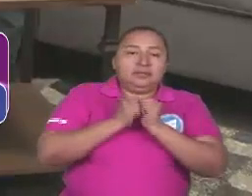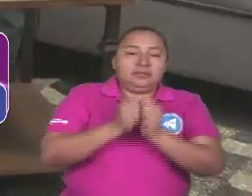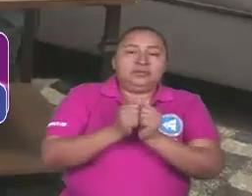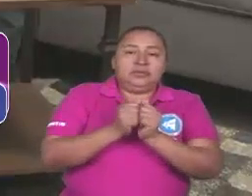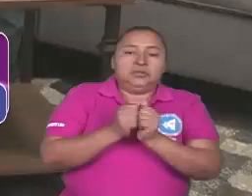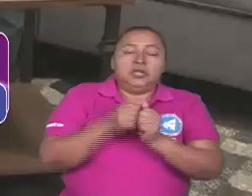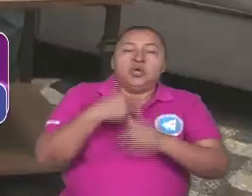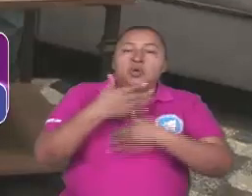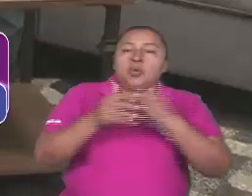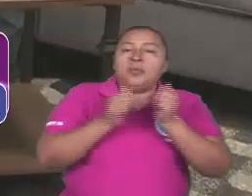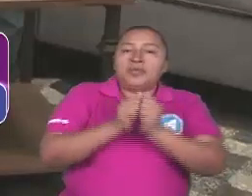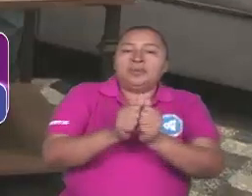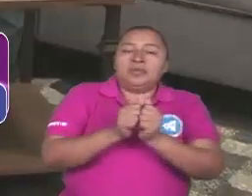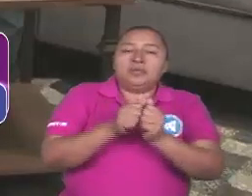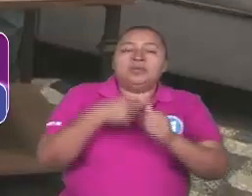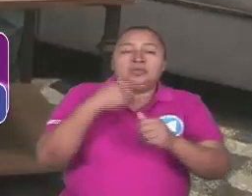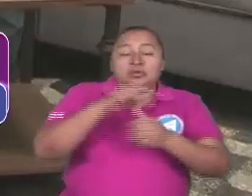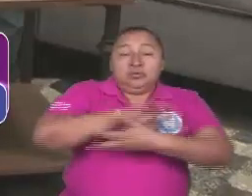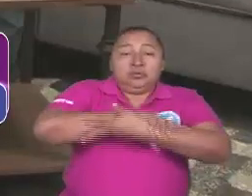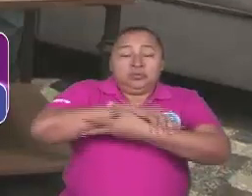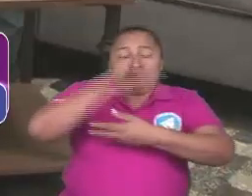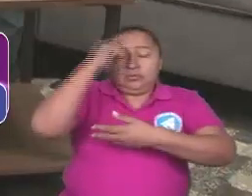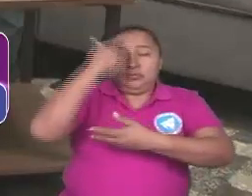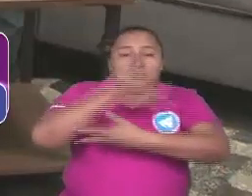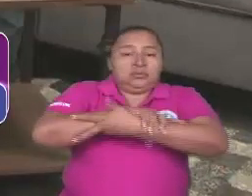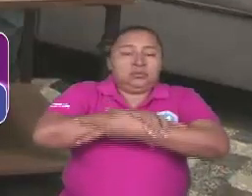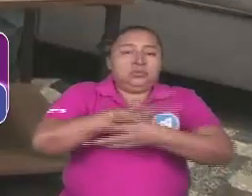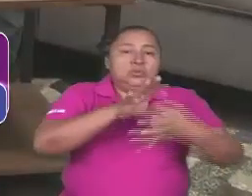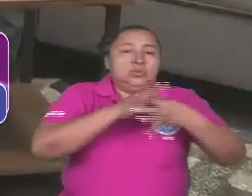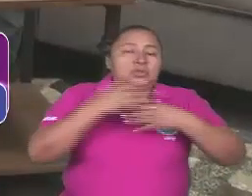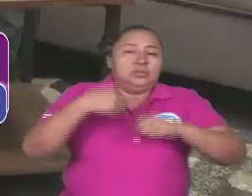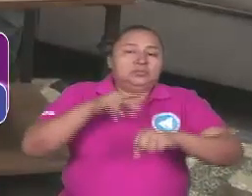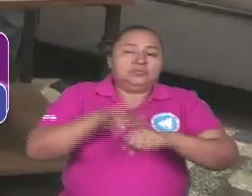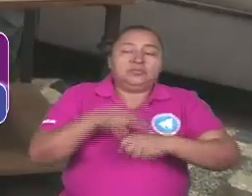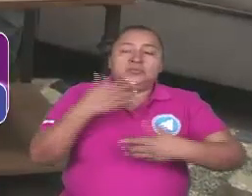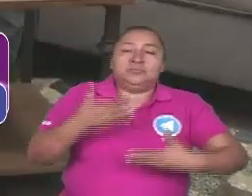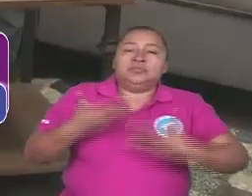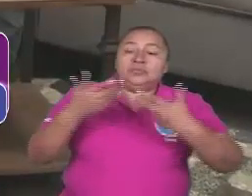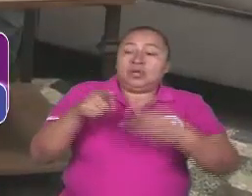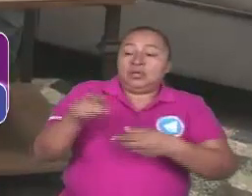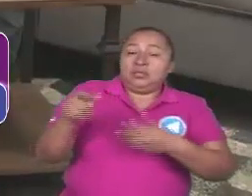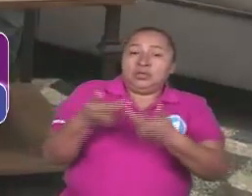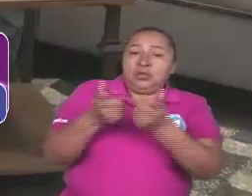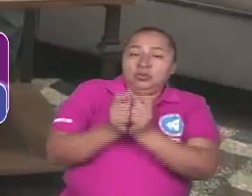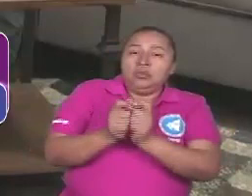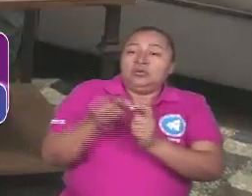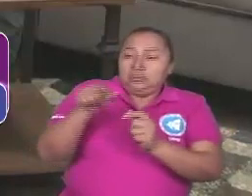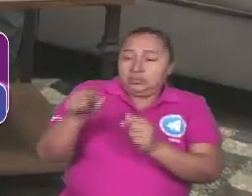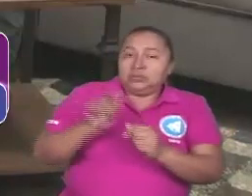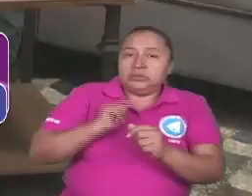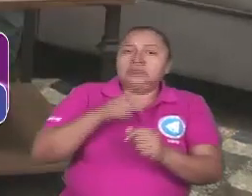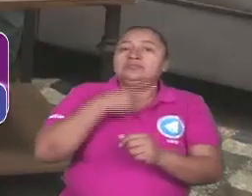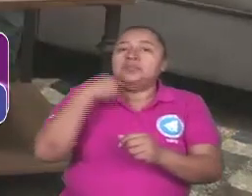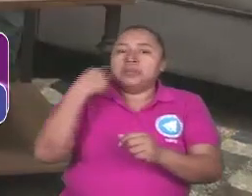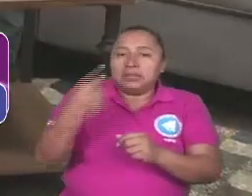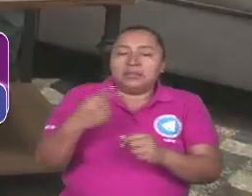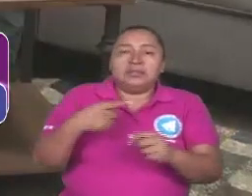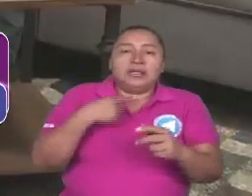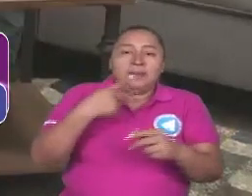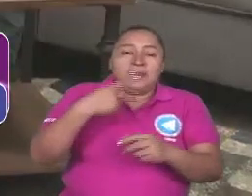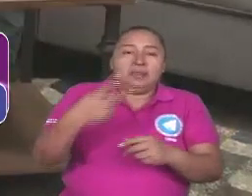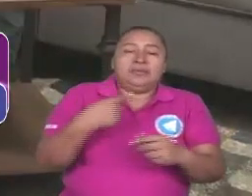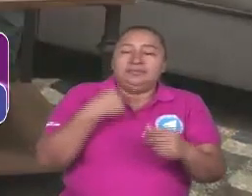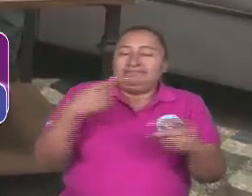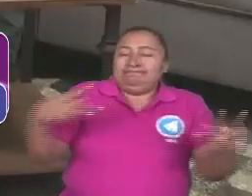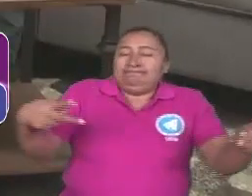que el gobierno de reconciliación y unidad nacional brindan a estos sectores. Que efectivamente están, en la palabra lo